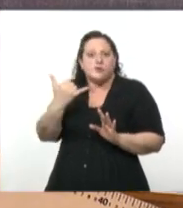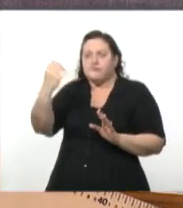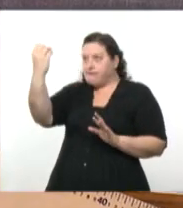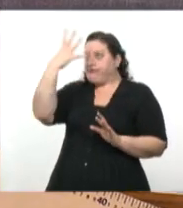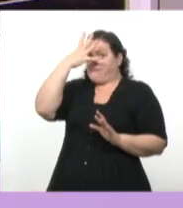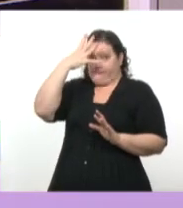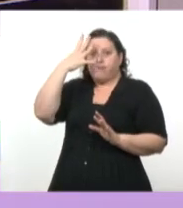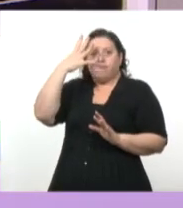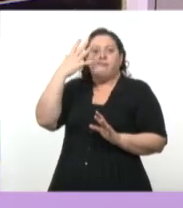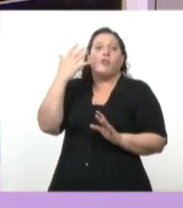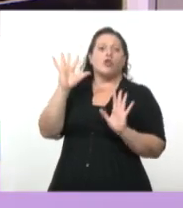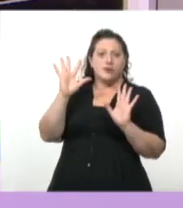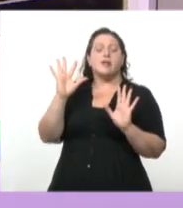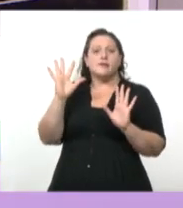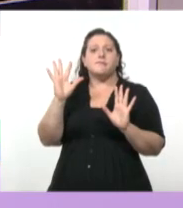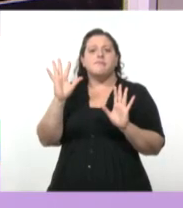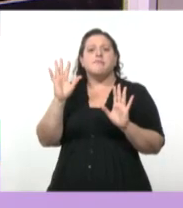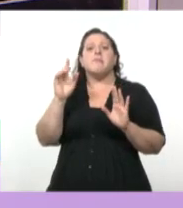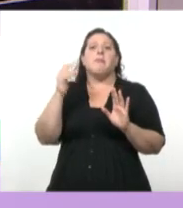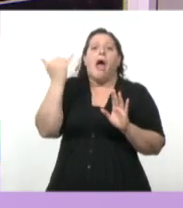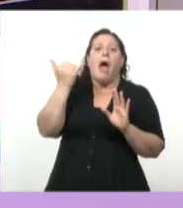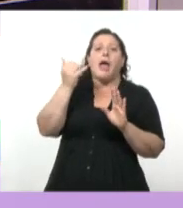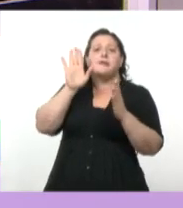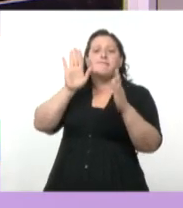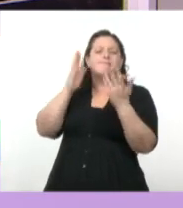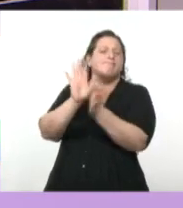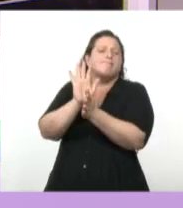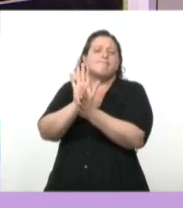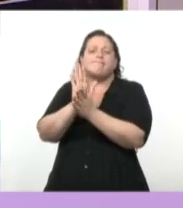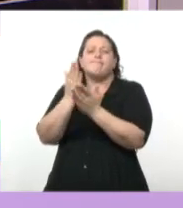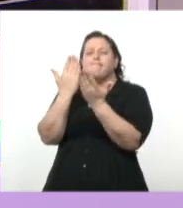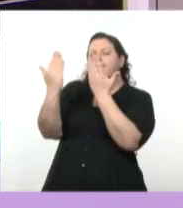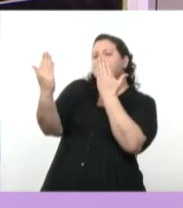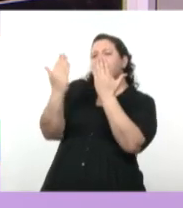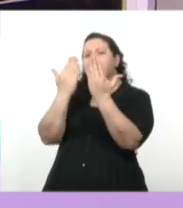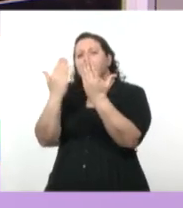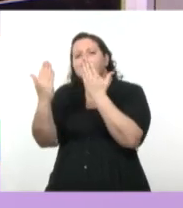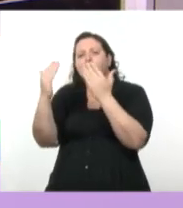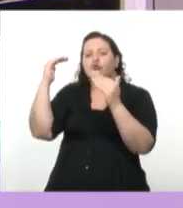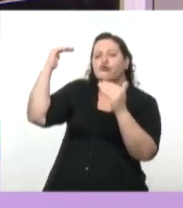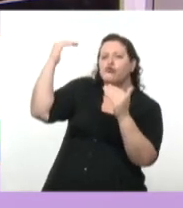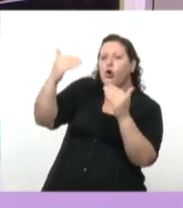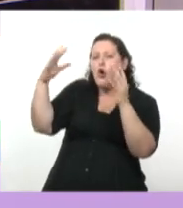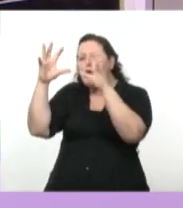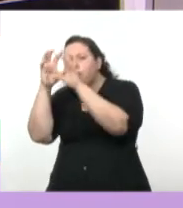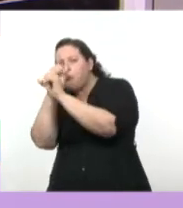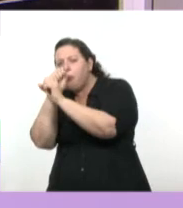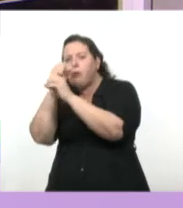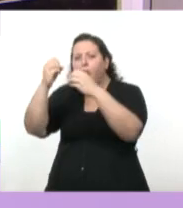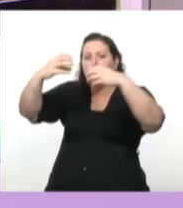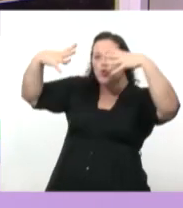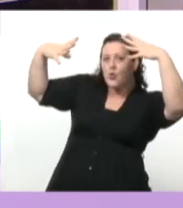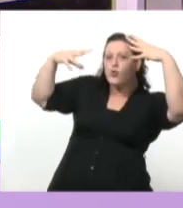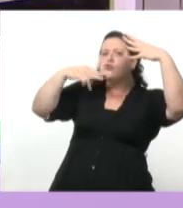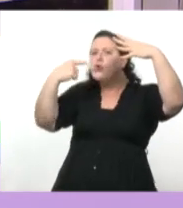que produce algunas sombras y algunas luces que van armando. Yo te veo, veo que sos tridimensional gracias